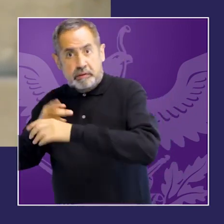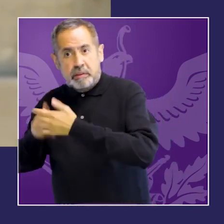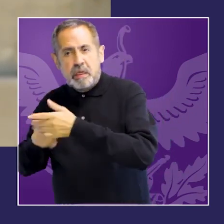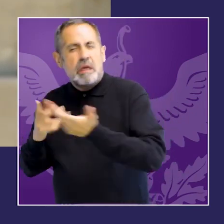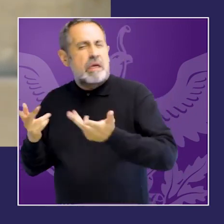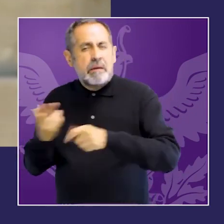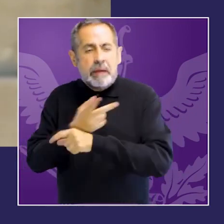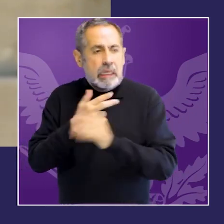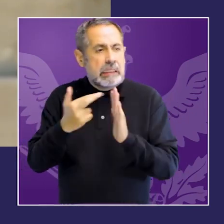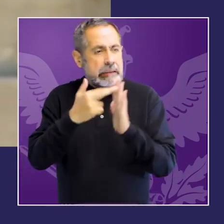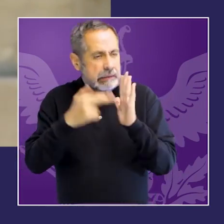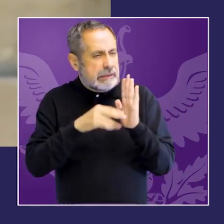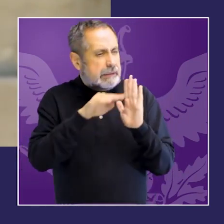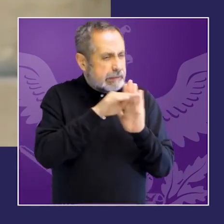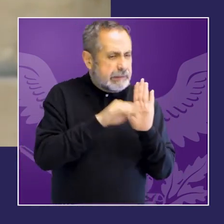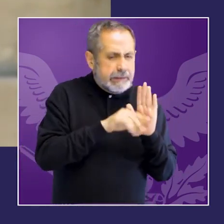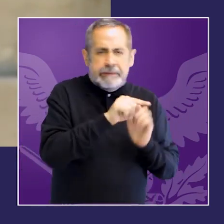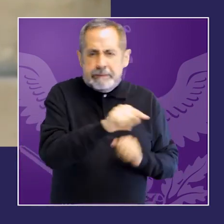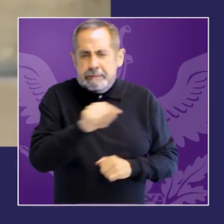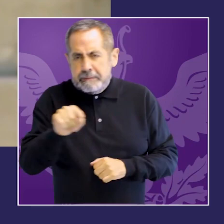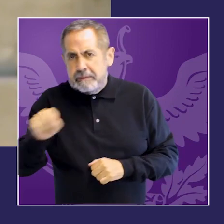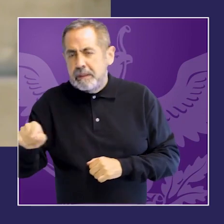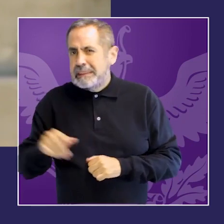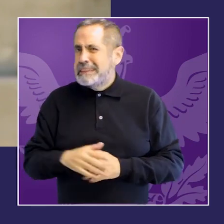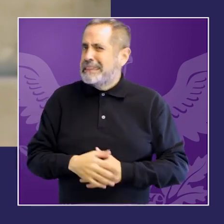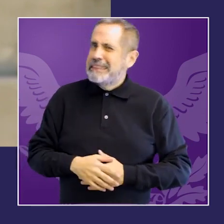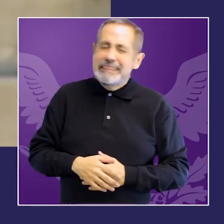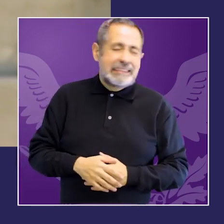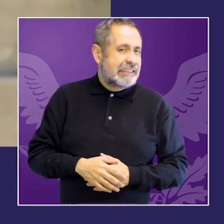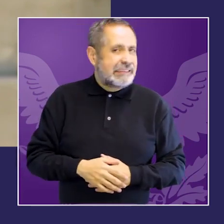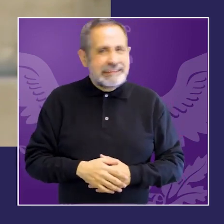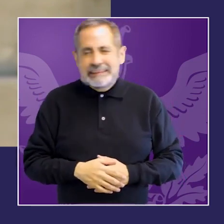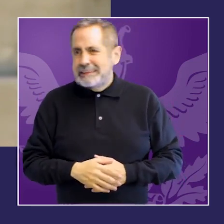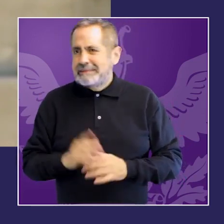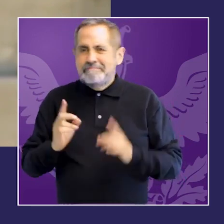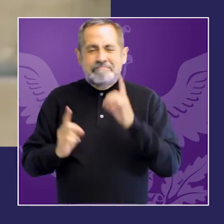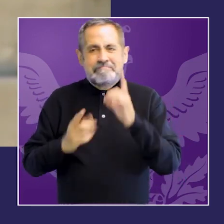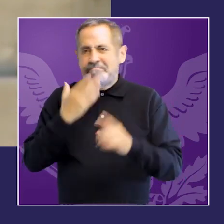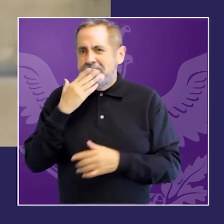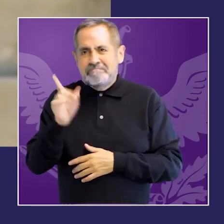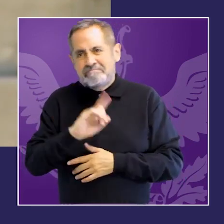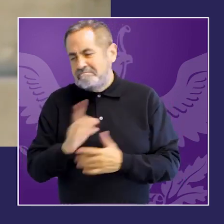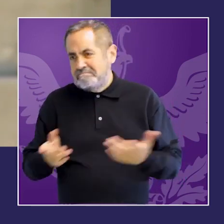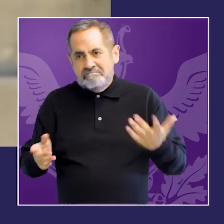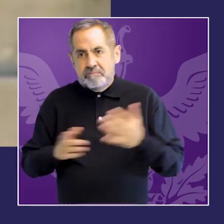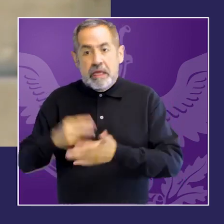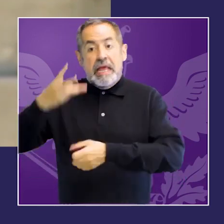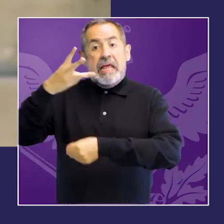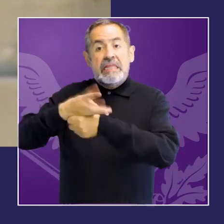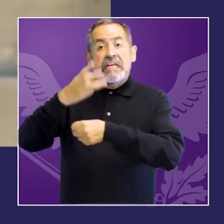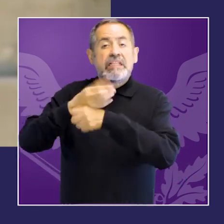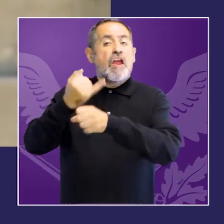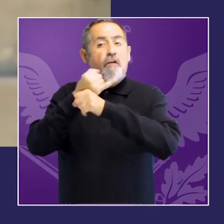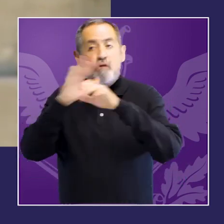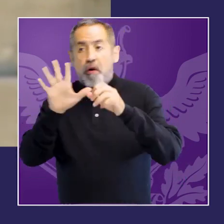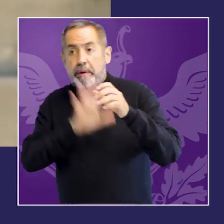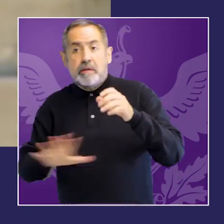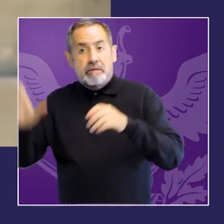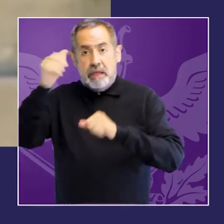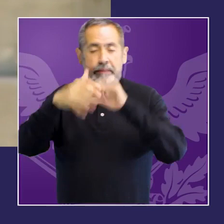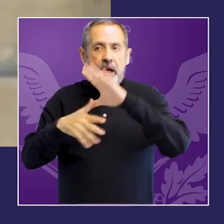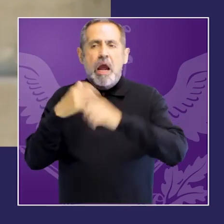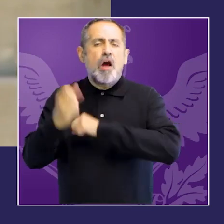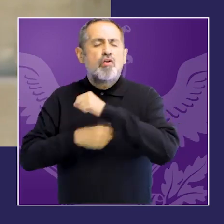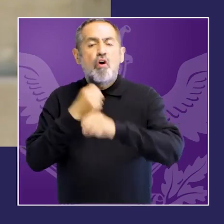Ahora, el fenómeno de los femicidios preocupa por su persistencia. En los últimos 10 años ha habido